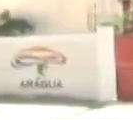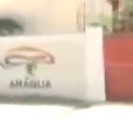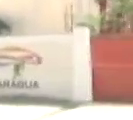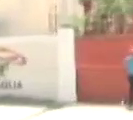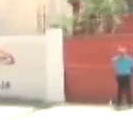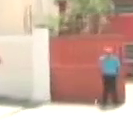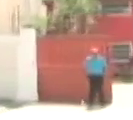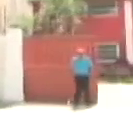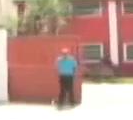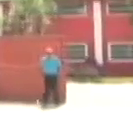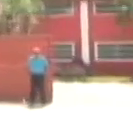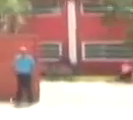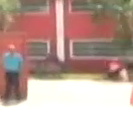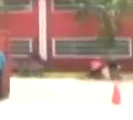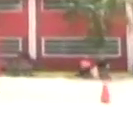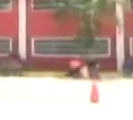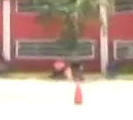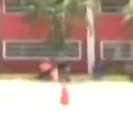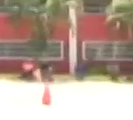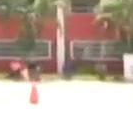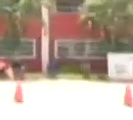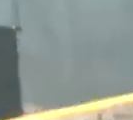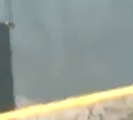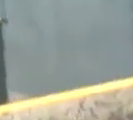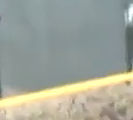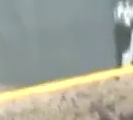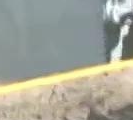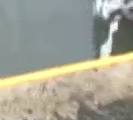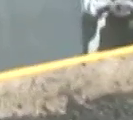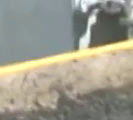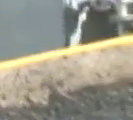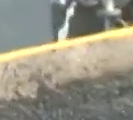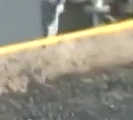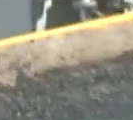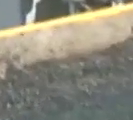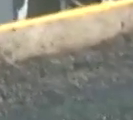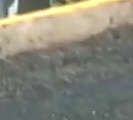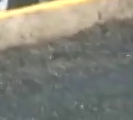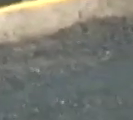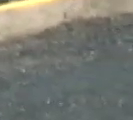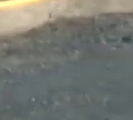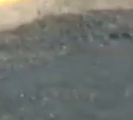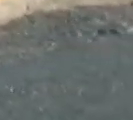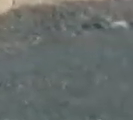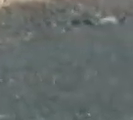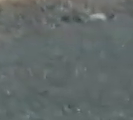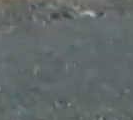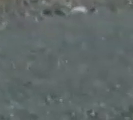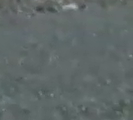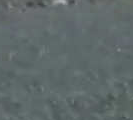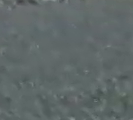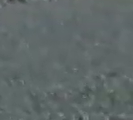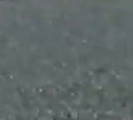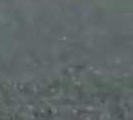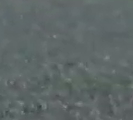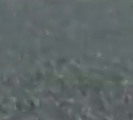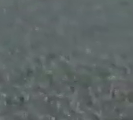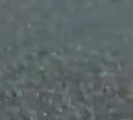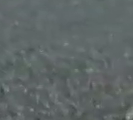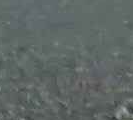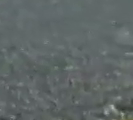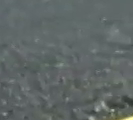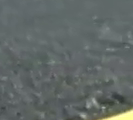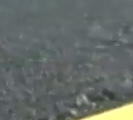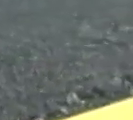capitán Gabriel Bolado Zambrano llenos de alegría inaugurando esta extraordinaria planta